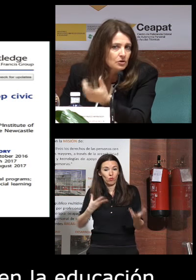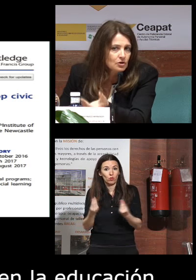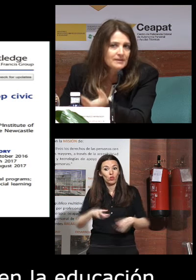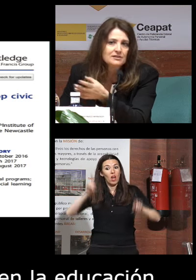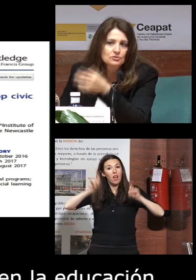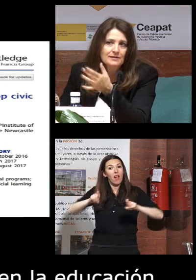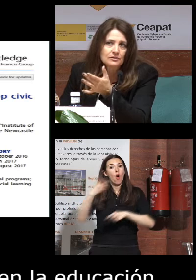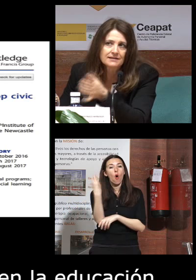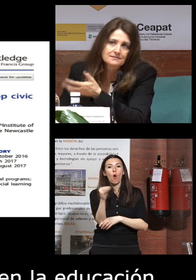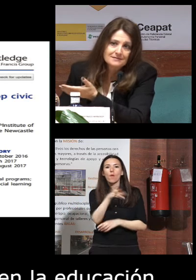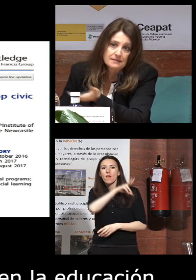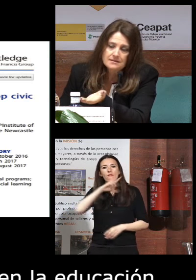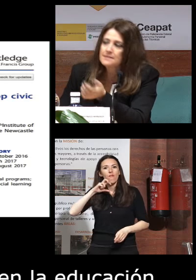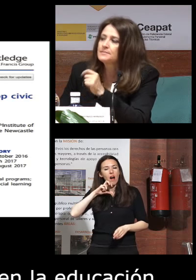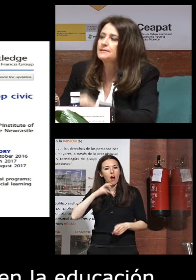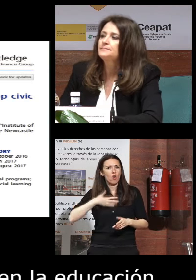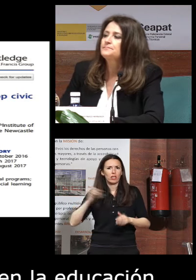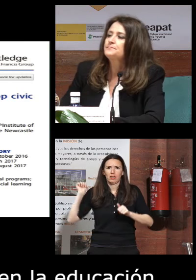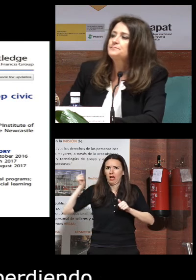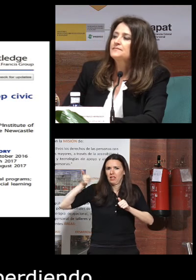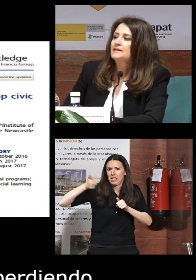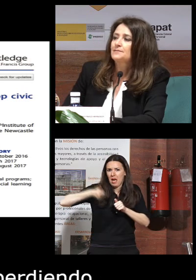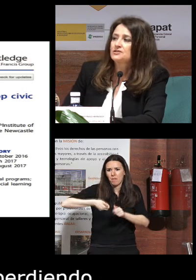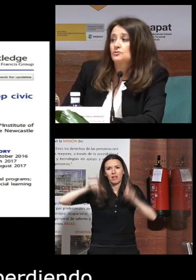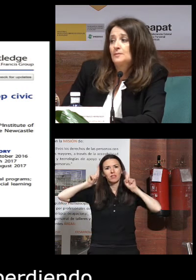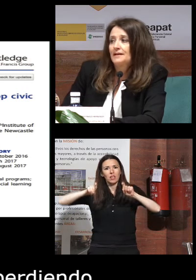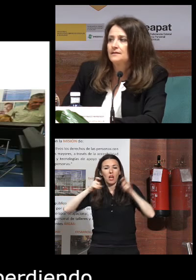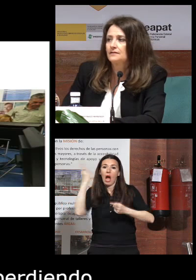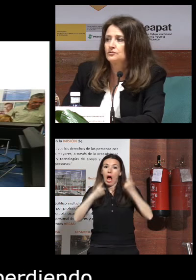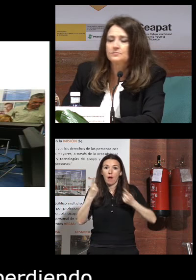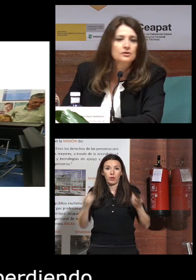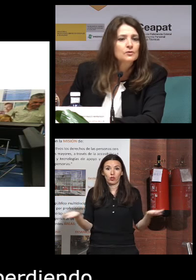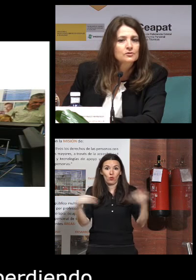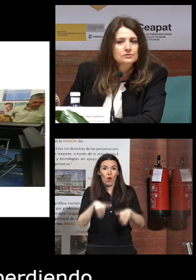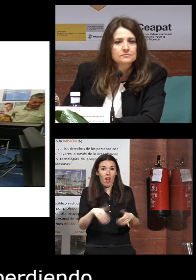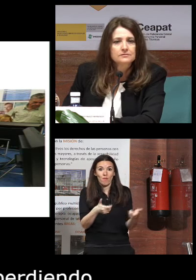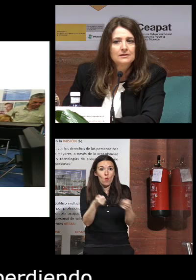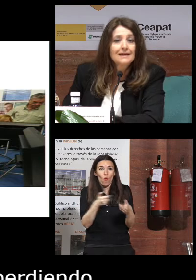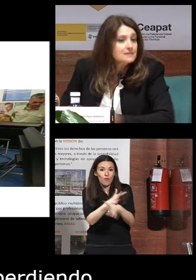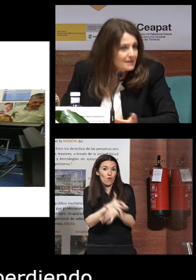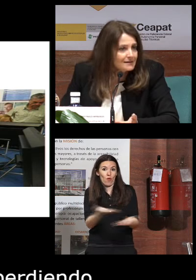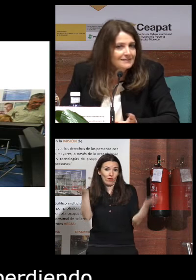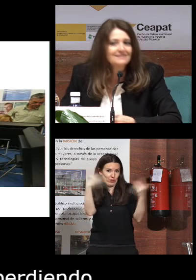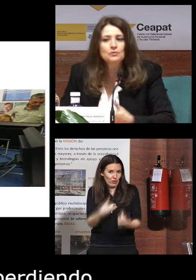los jóvenes los valores de siempre que a veces no aparecen en los videojuegos enseñar nuevas